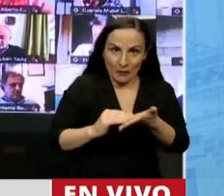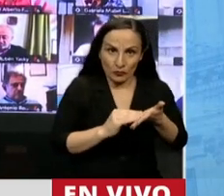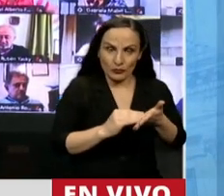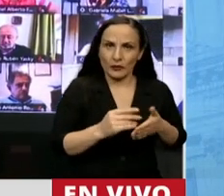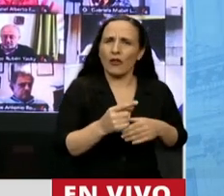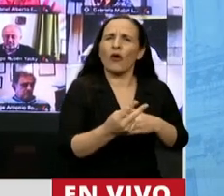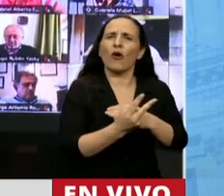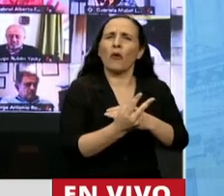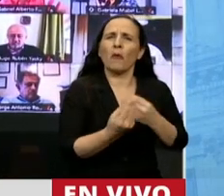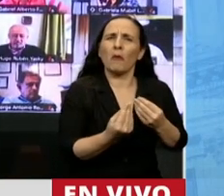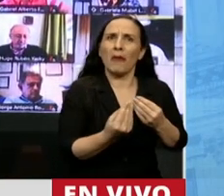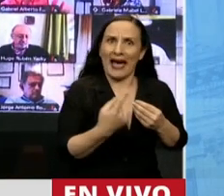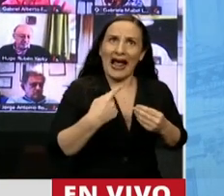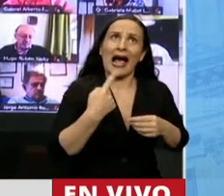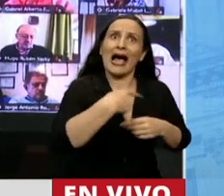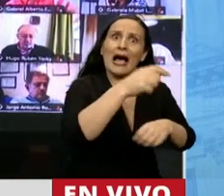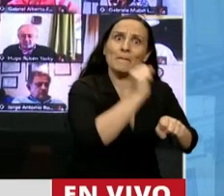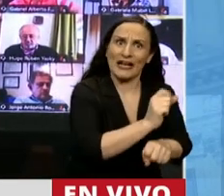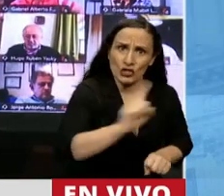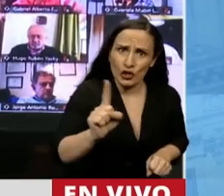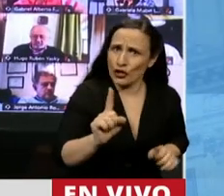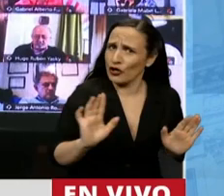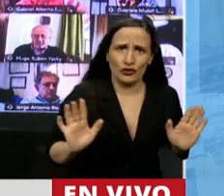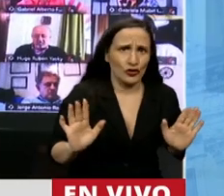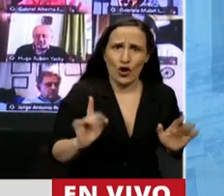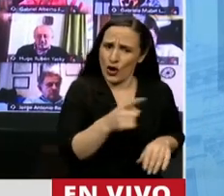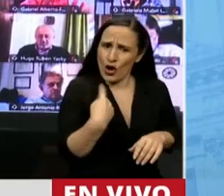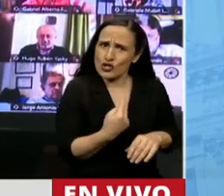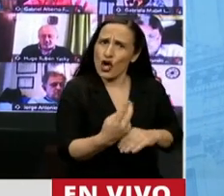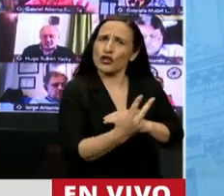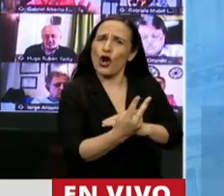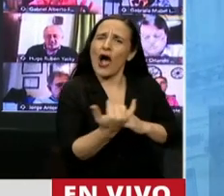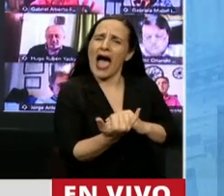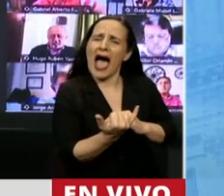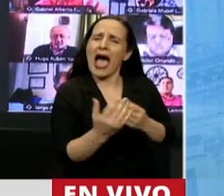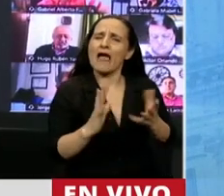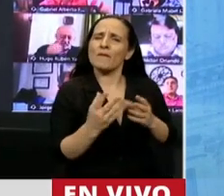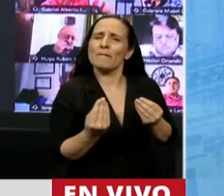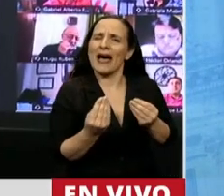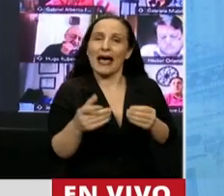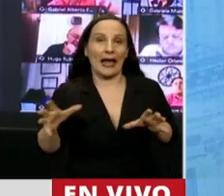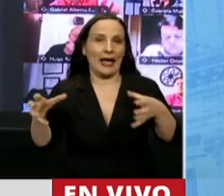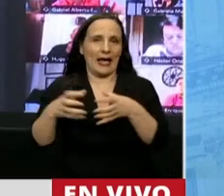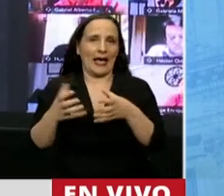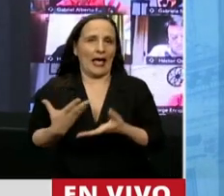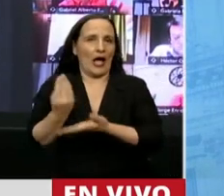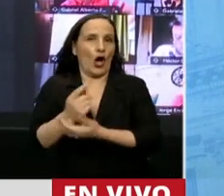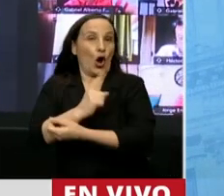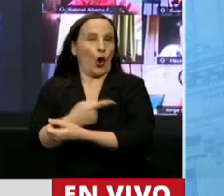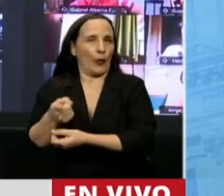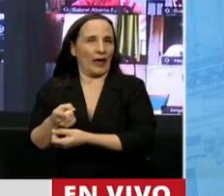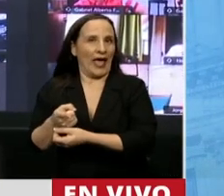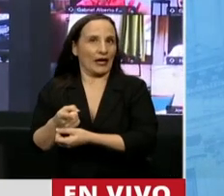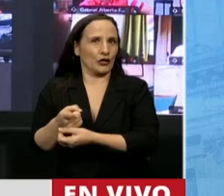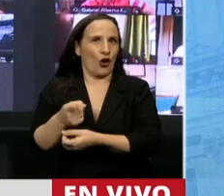no son para que no vayamos presos. Los fueros nuestros son para que los oficialismos de turno, cuando se vuelven